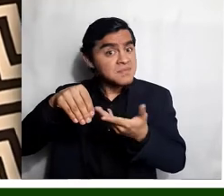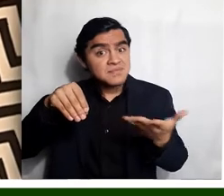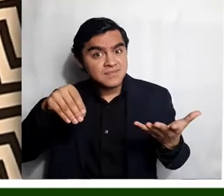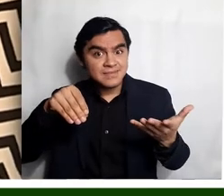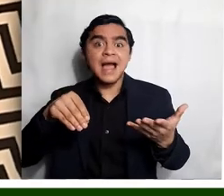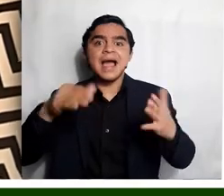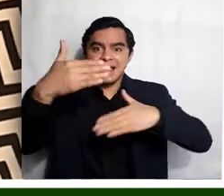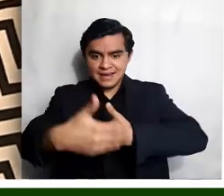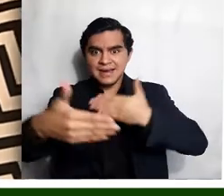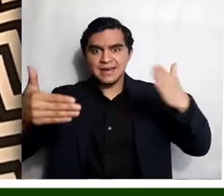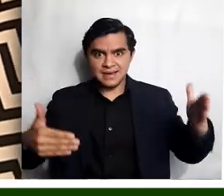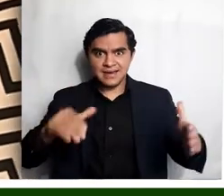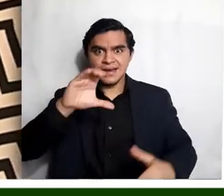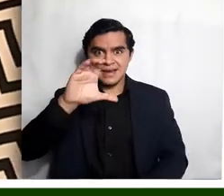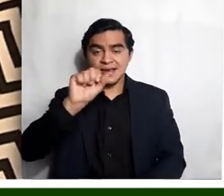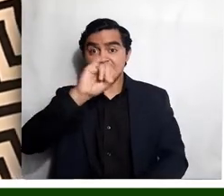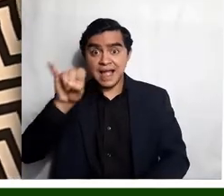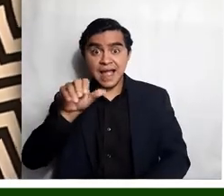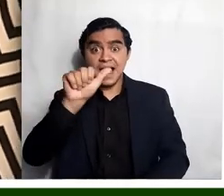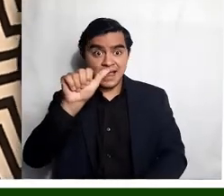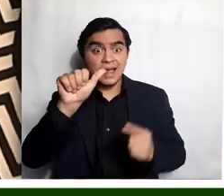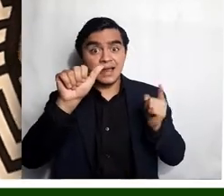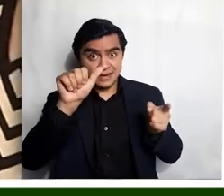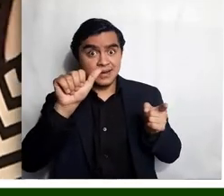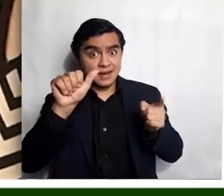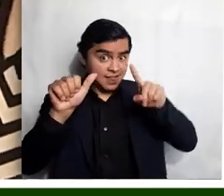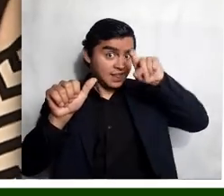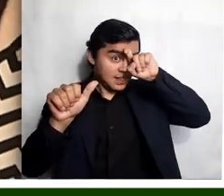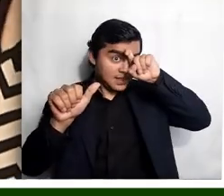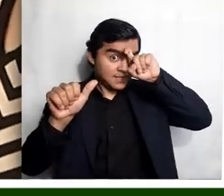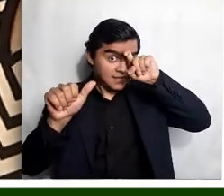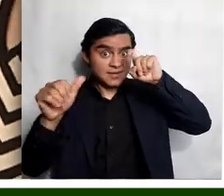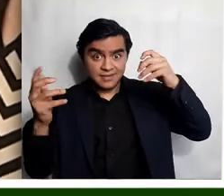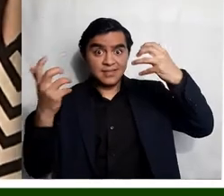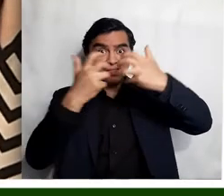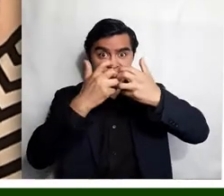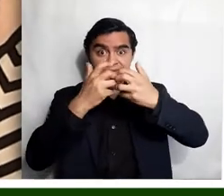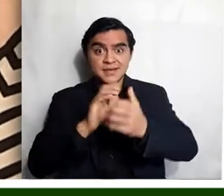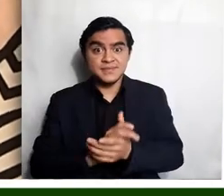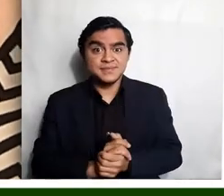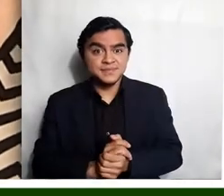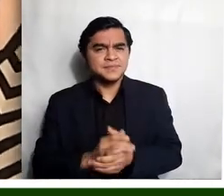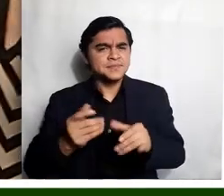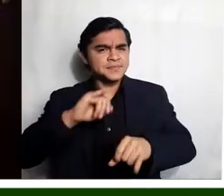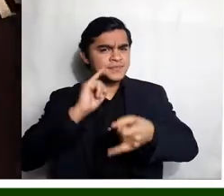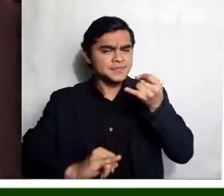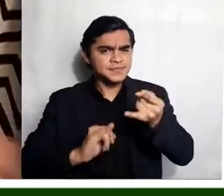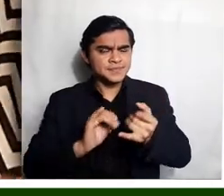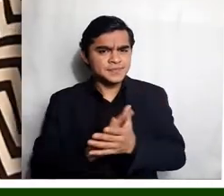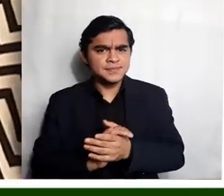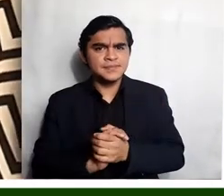Ca. Caja, caja sirvía con aluminaja. ¿Verdad? Y para finalizar,